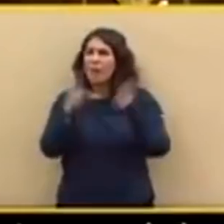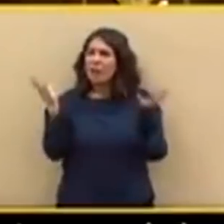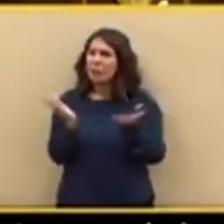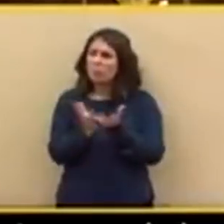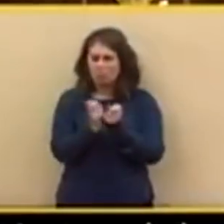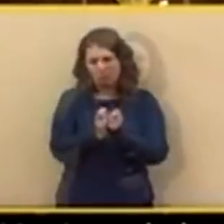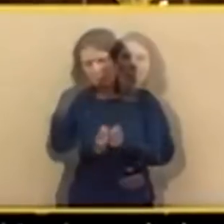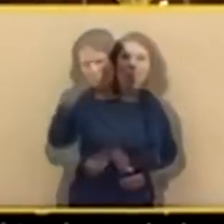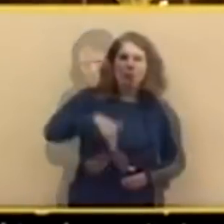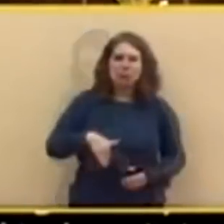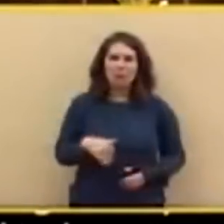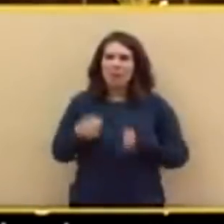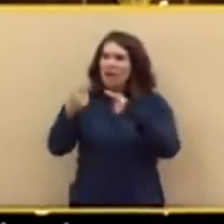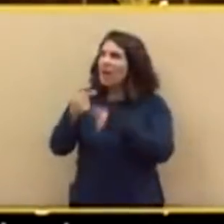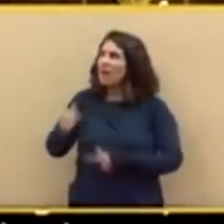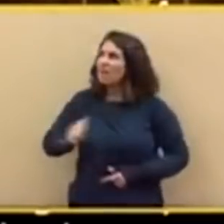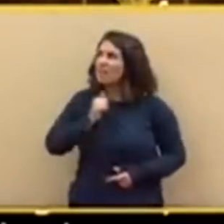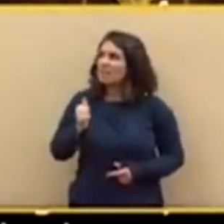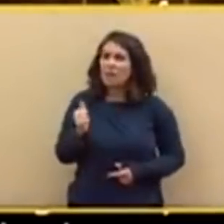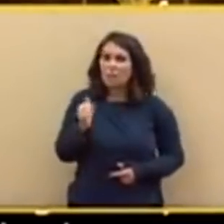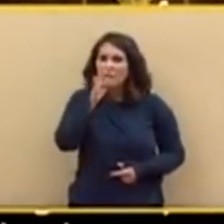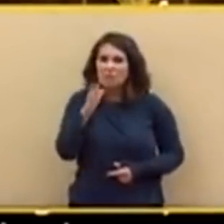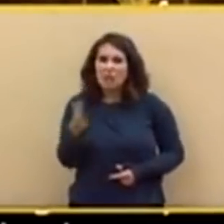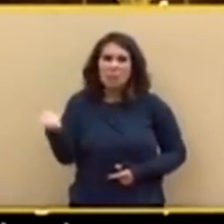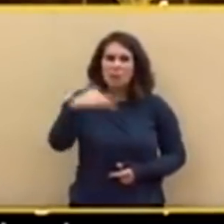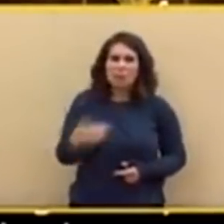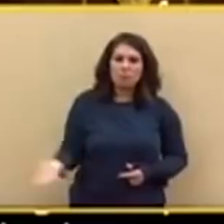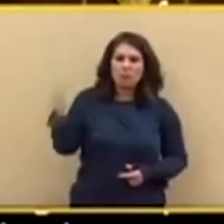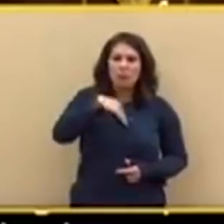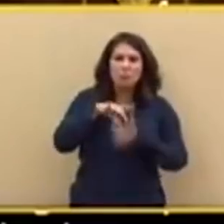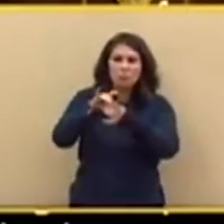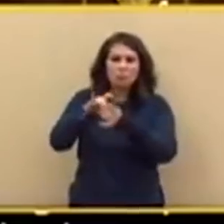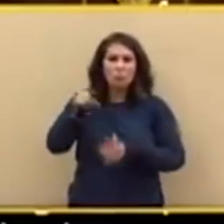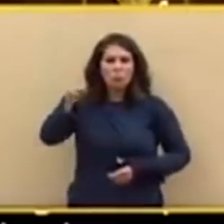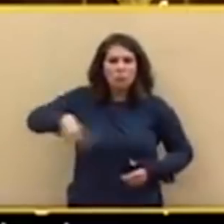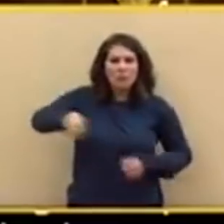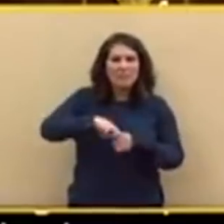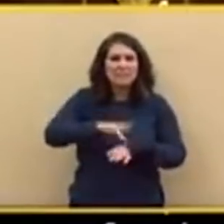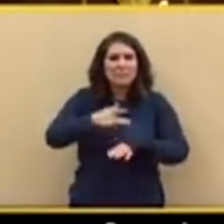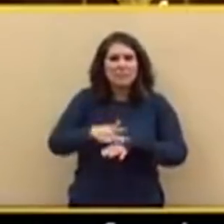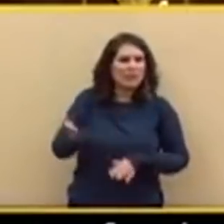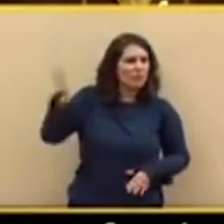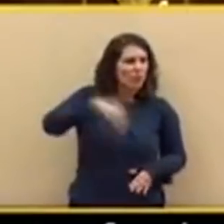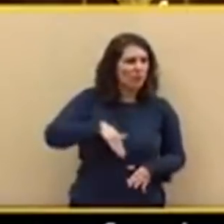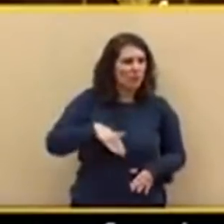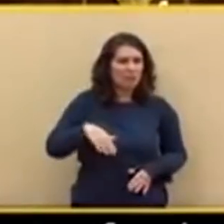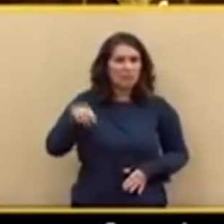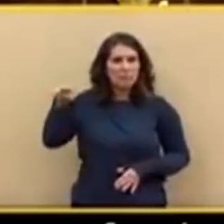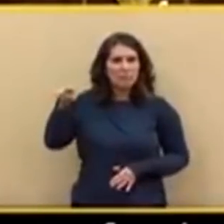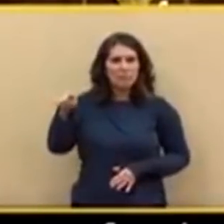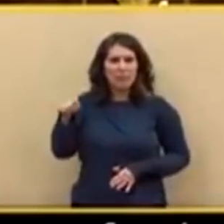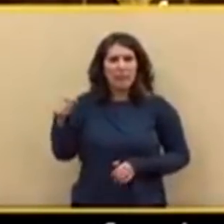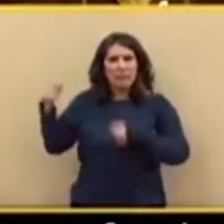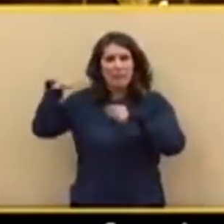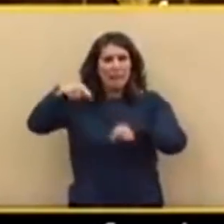pandemia de coronavirus. Ustedes están confundiéndoles. Son ustedes los que no tienen sensibilidad, no los que decimos que la inmigración debe